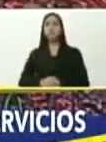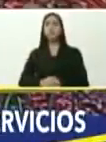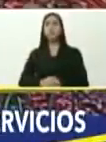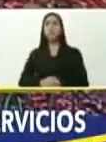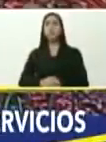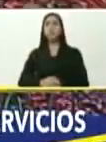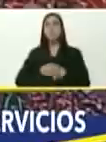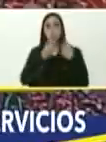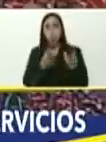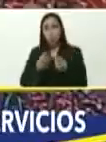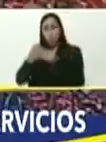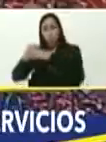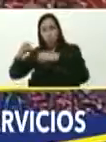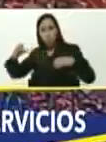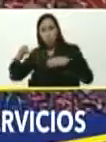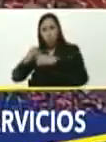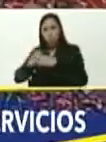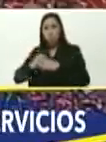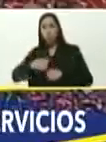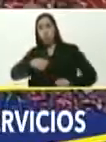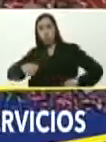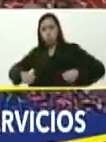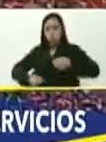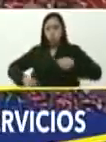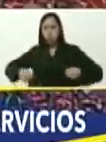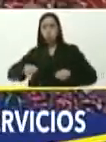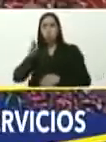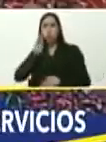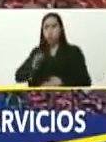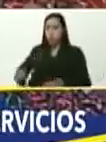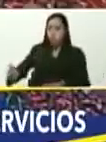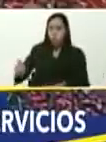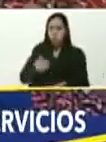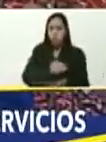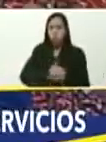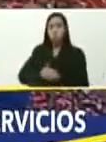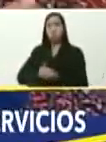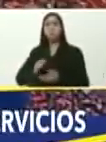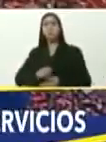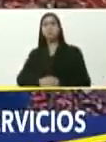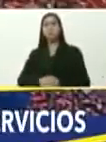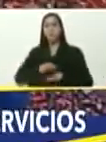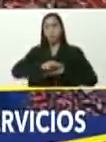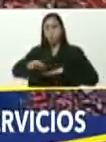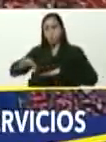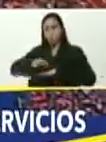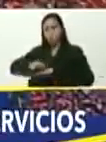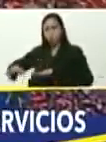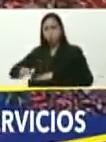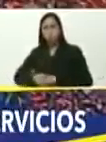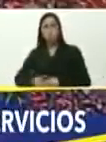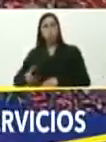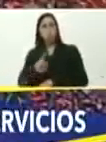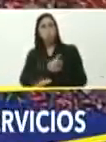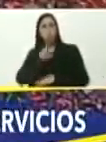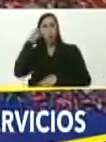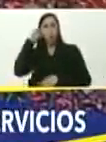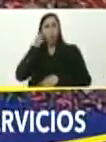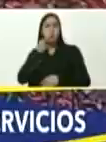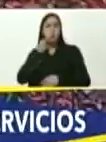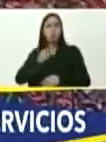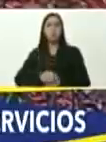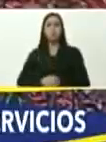entregándole autobuses, y compactadoras de basura, al gobierno, el municipal, del municipio Sucre,